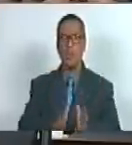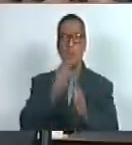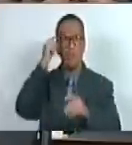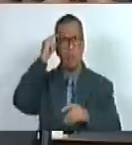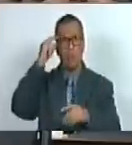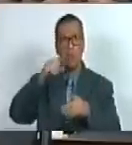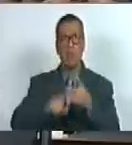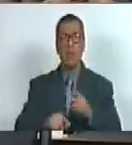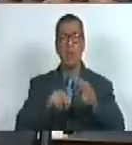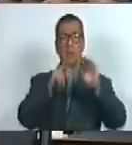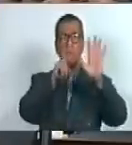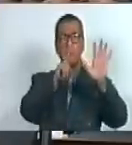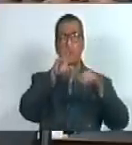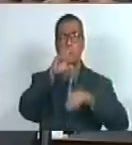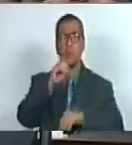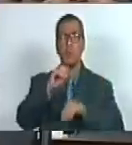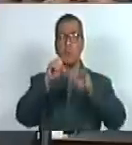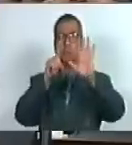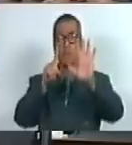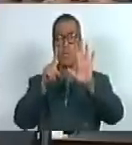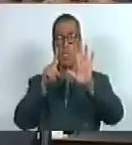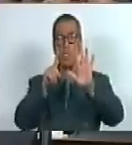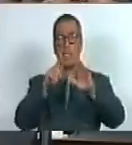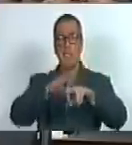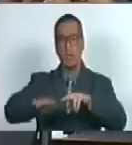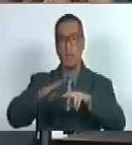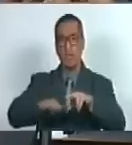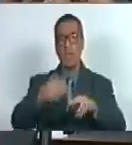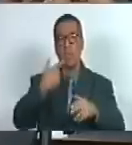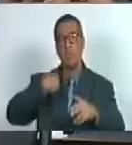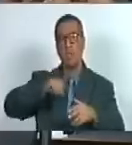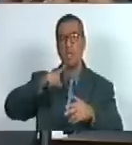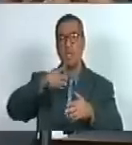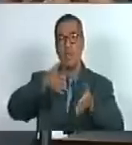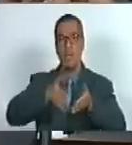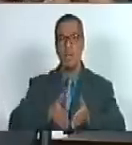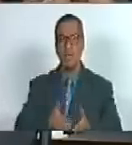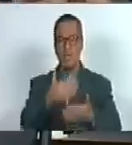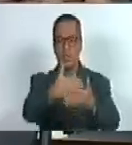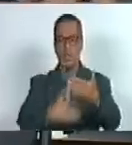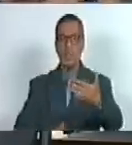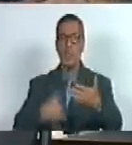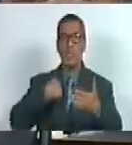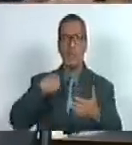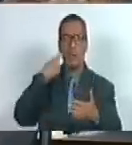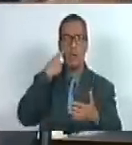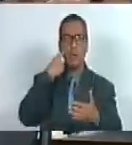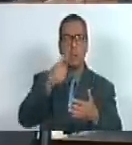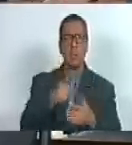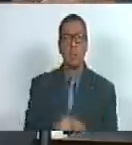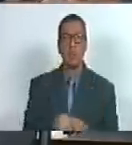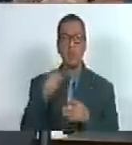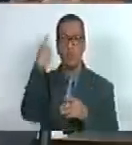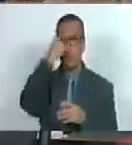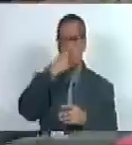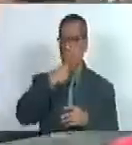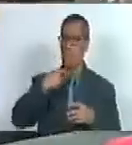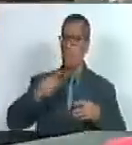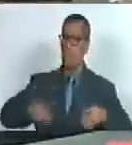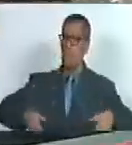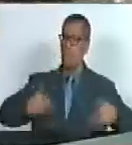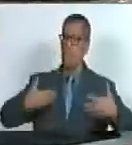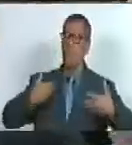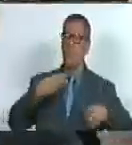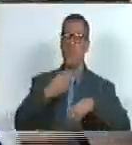706 niños tienen acta de nacimiento y hay que ver la cara el rostro de alegría